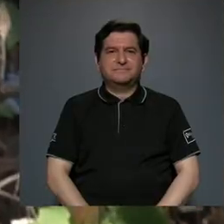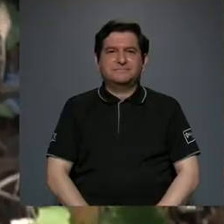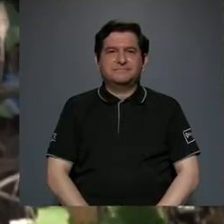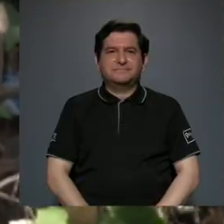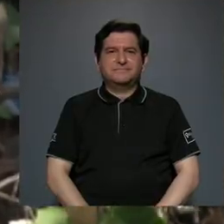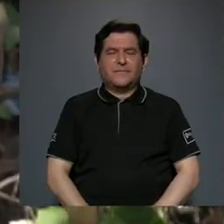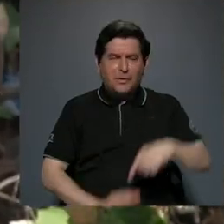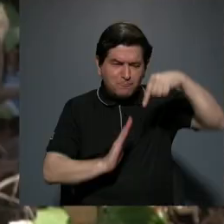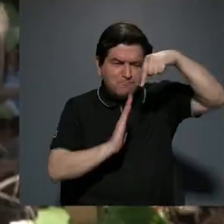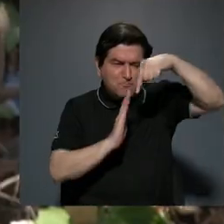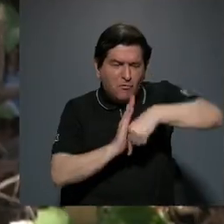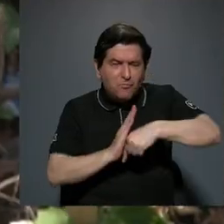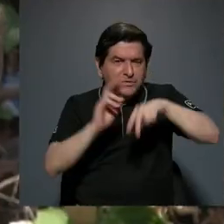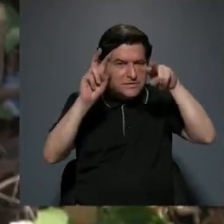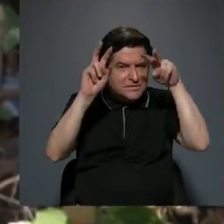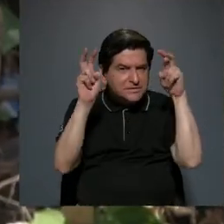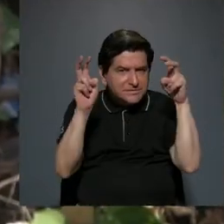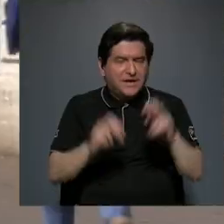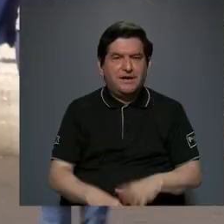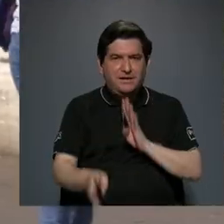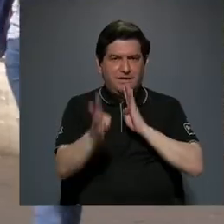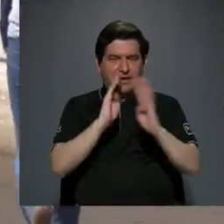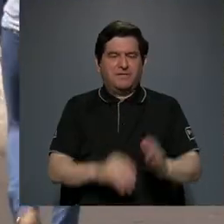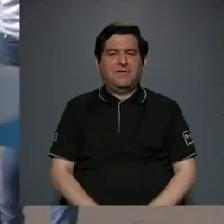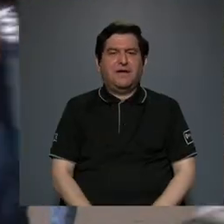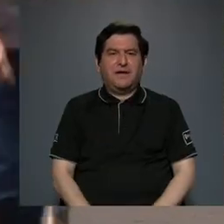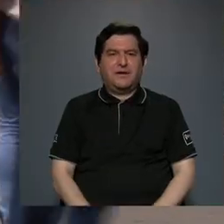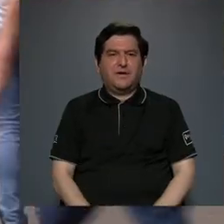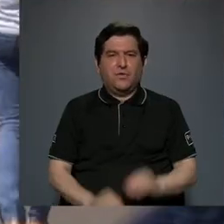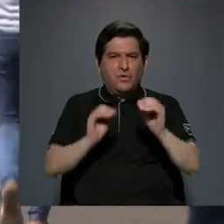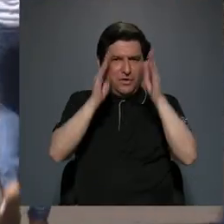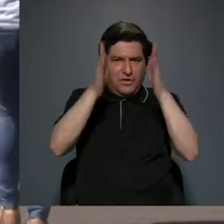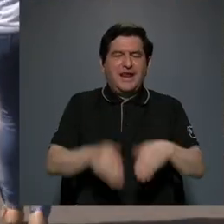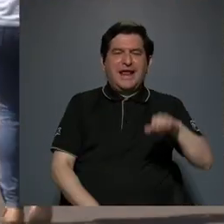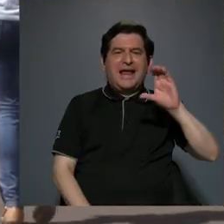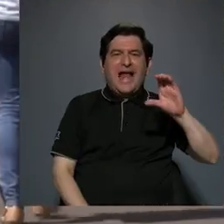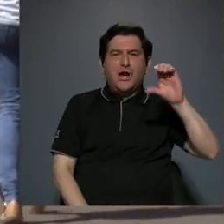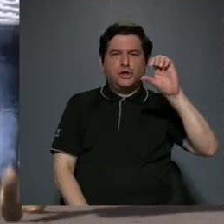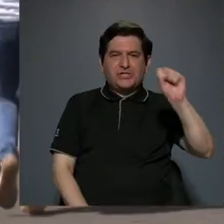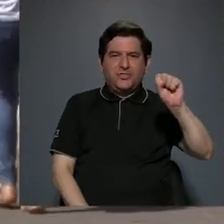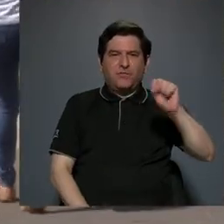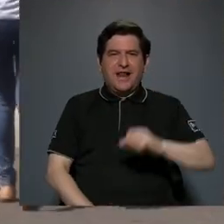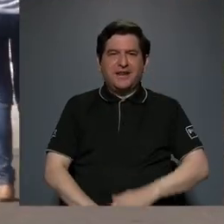profundizar sobre el tema, conversaremos con el académico Carlos Sandoval.